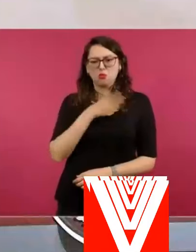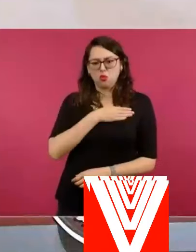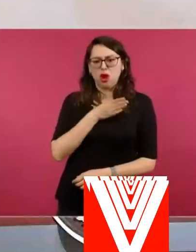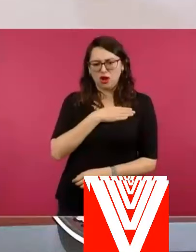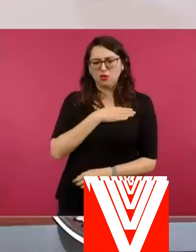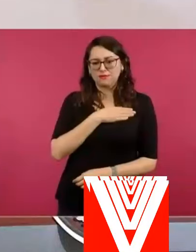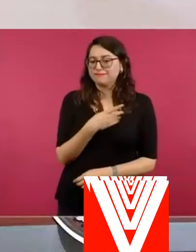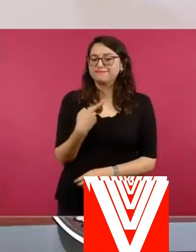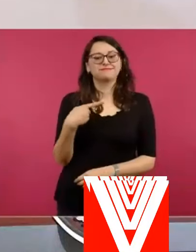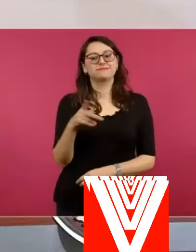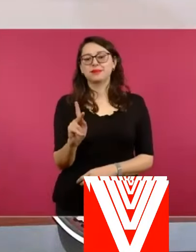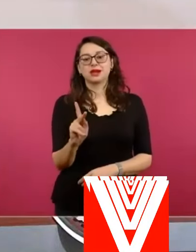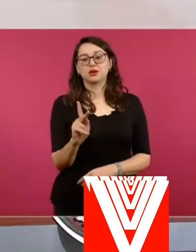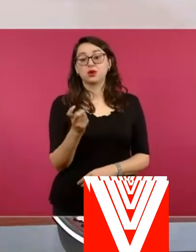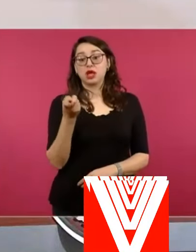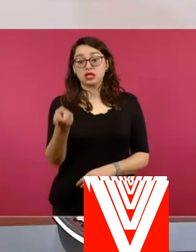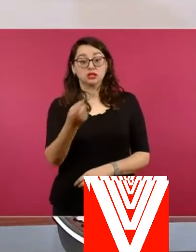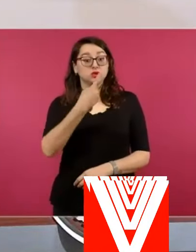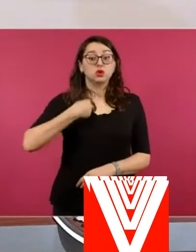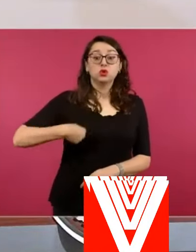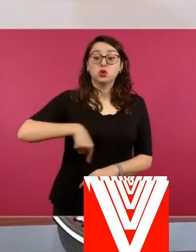no podemos callar,